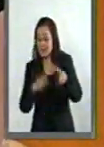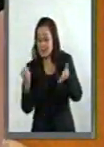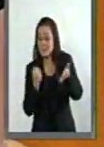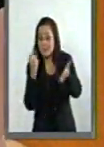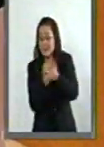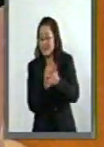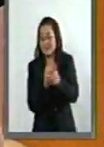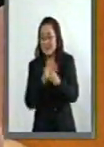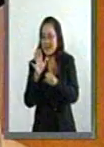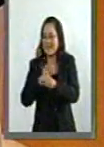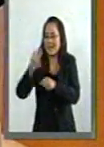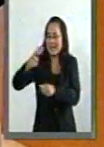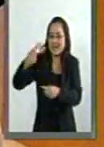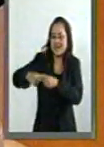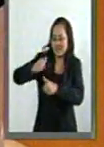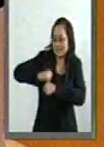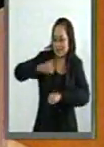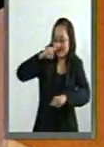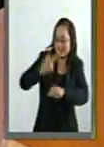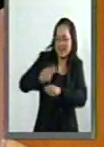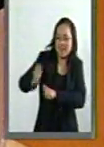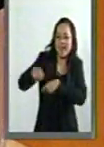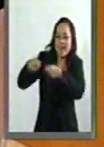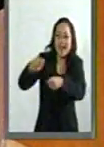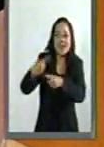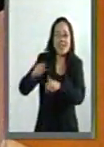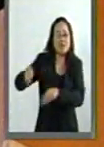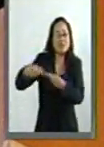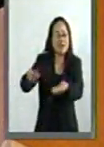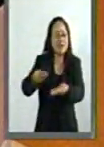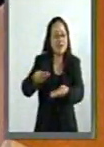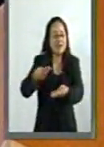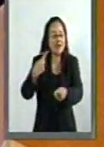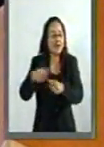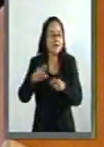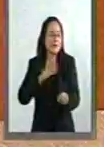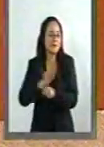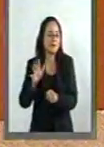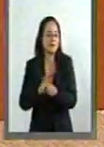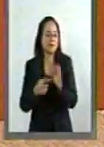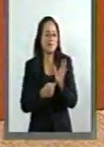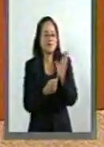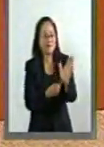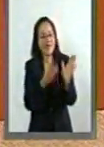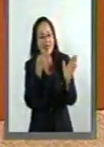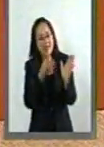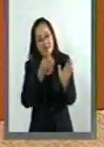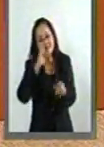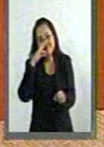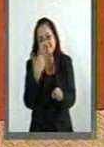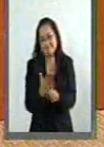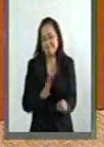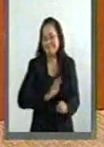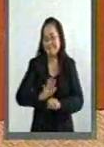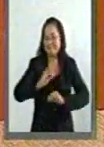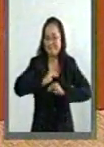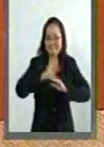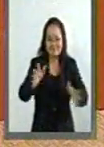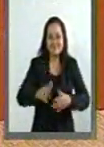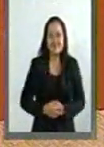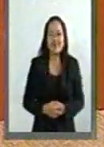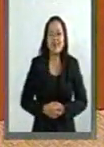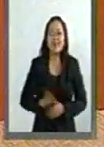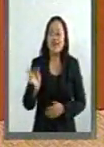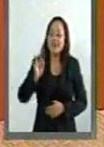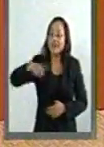Dejó al descubierto quién se las había proporcionado. Salió el peine. Mead, quien no es